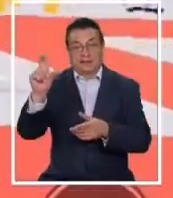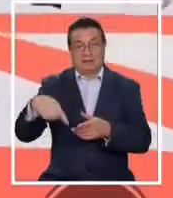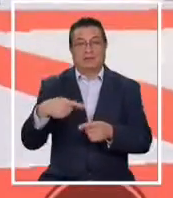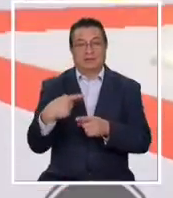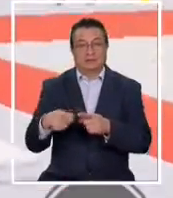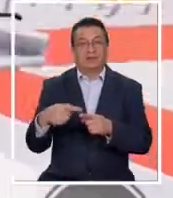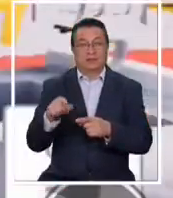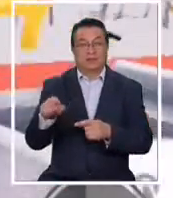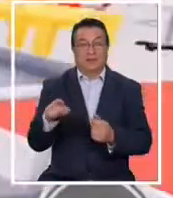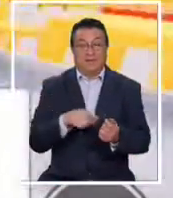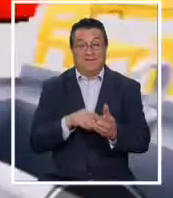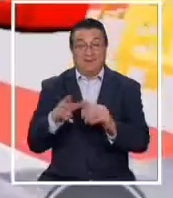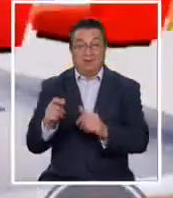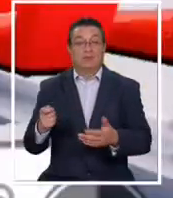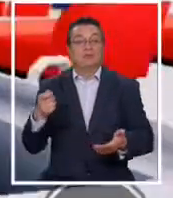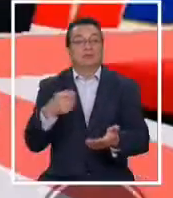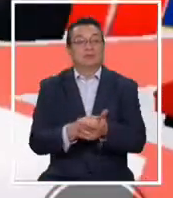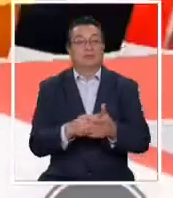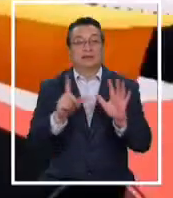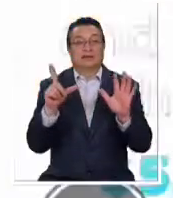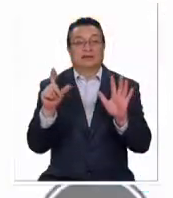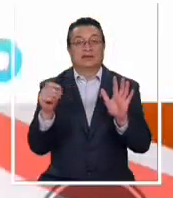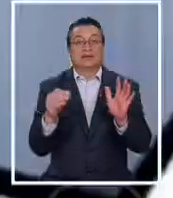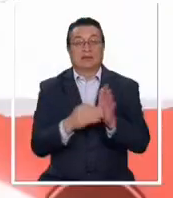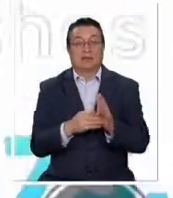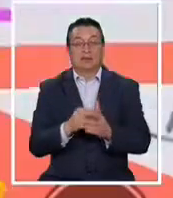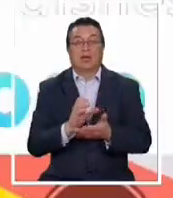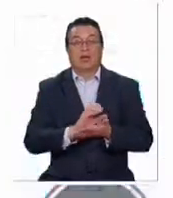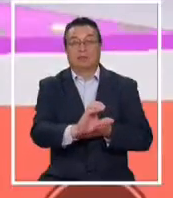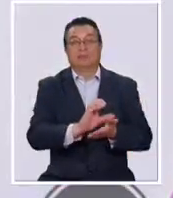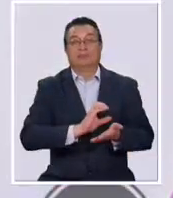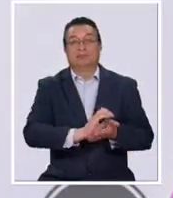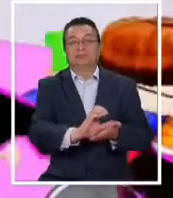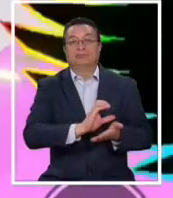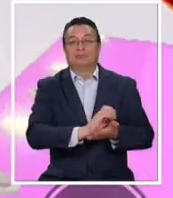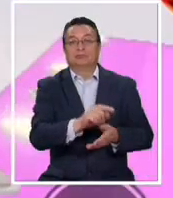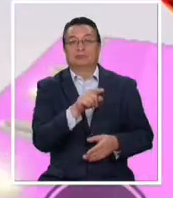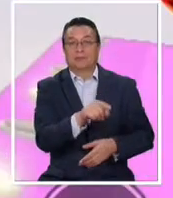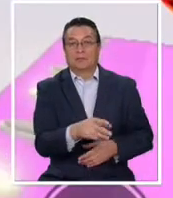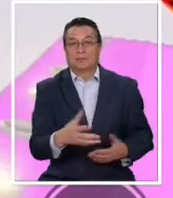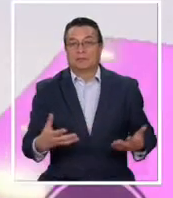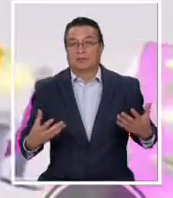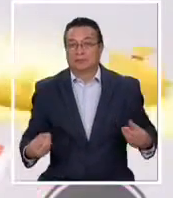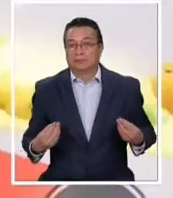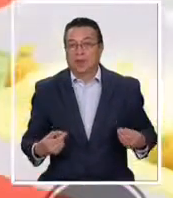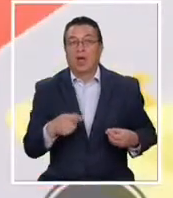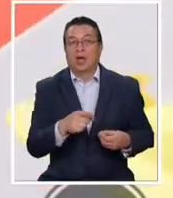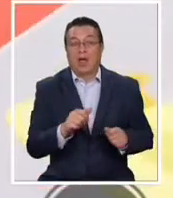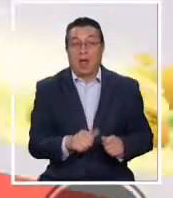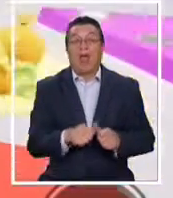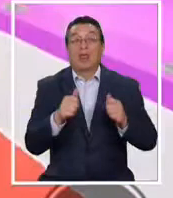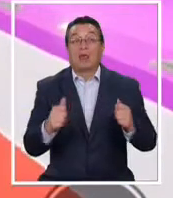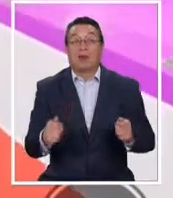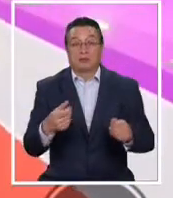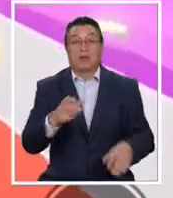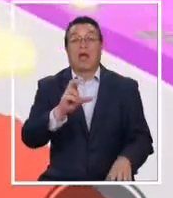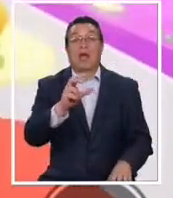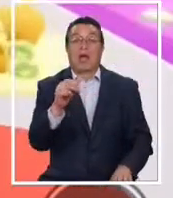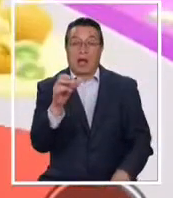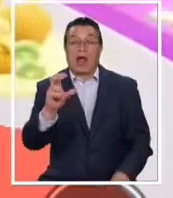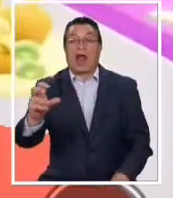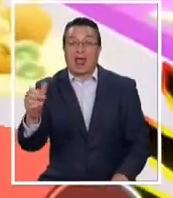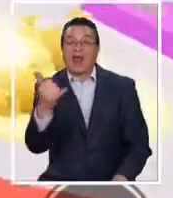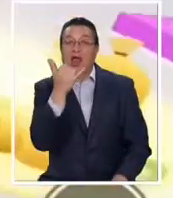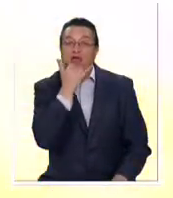Hoy, esta familia destina 70 mil pesos mensuales a este ítem, porque además tienen un canal de YouTube.